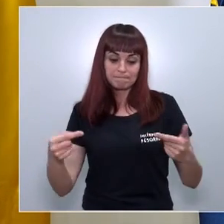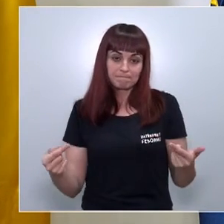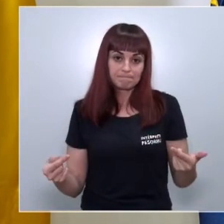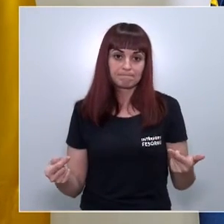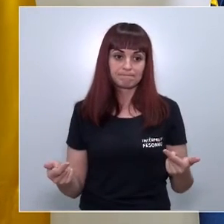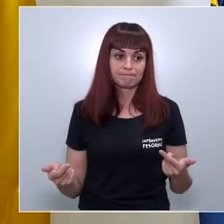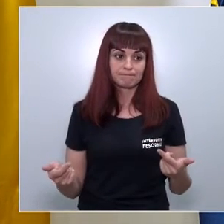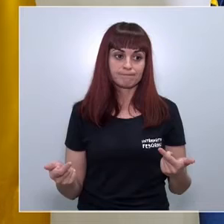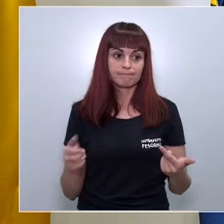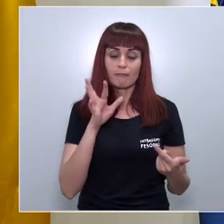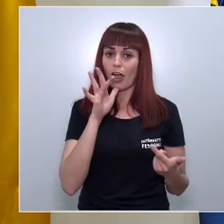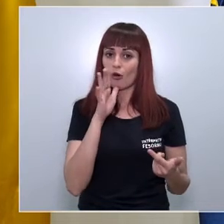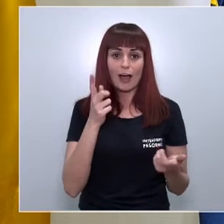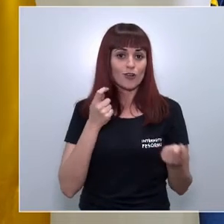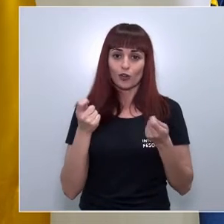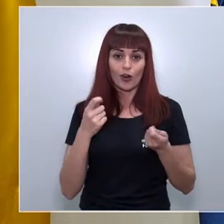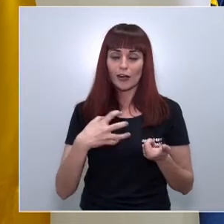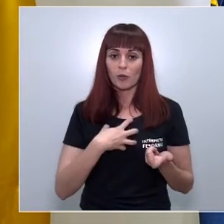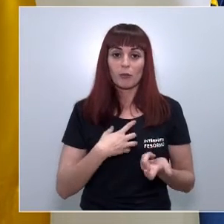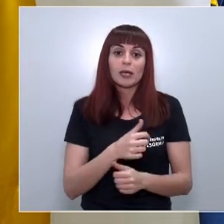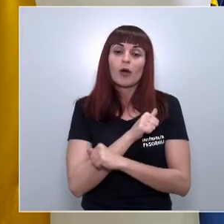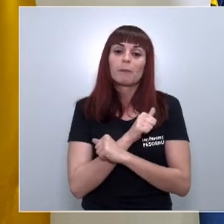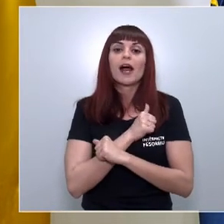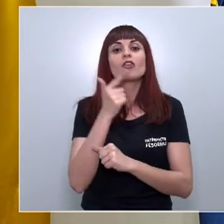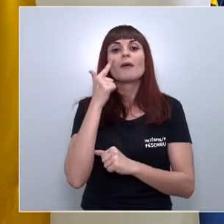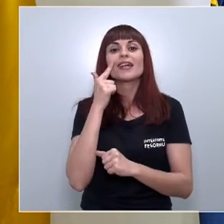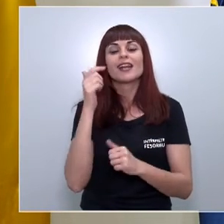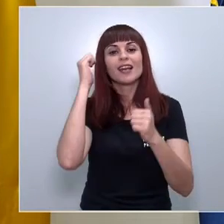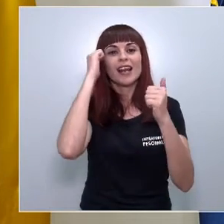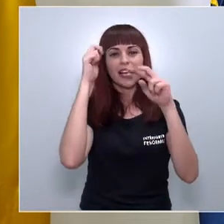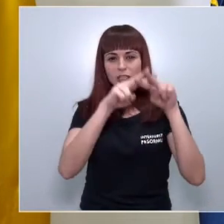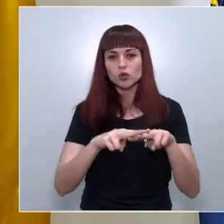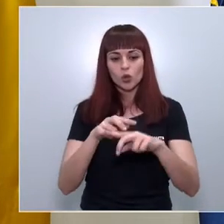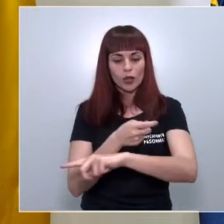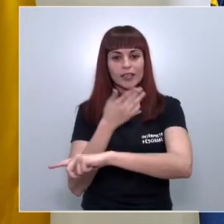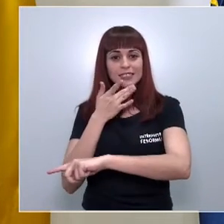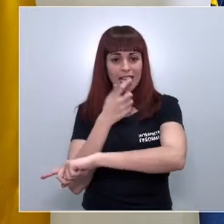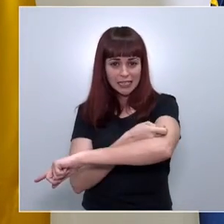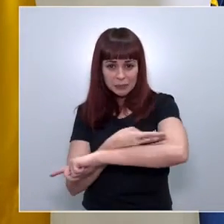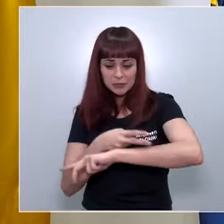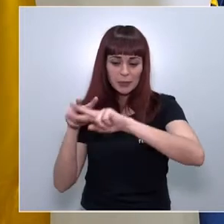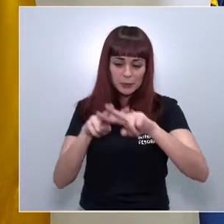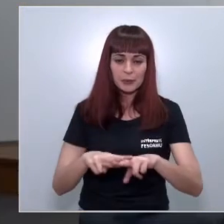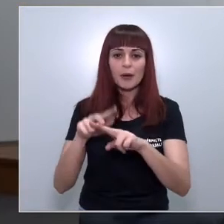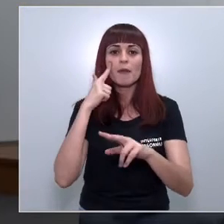que no es no lo podemos controlar estamos esperando el estudio de seroprevalencia a ver de qué porcentaje estamos hablando ¿no?